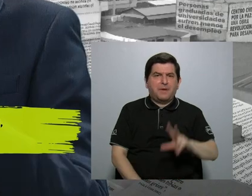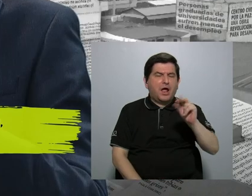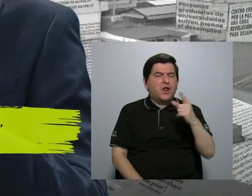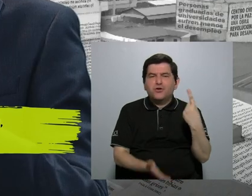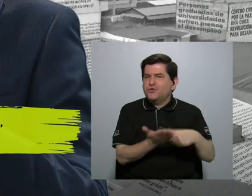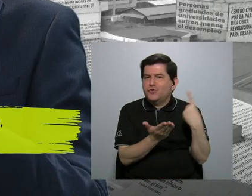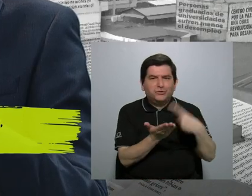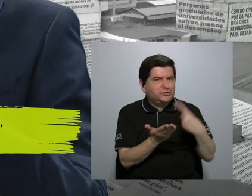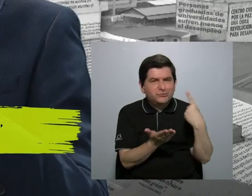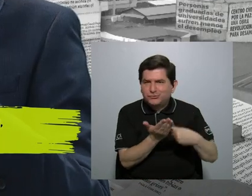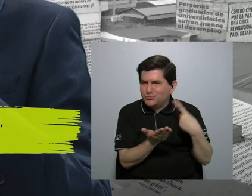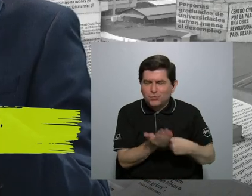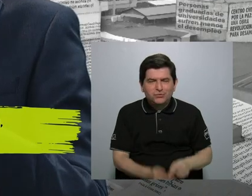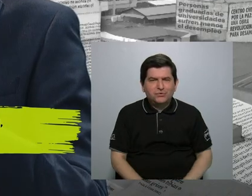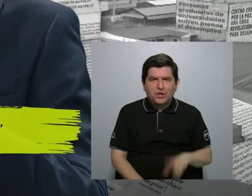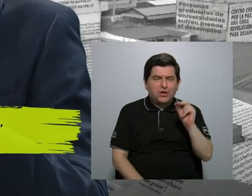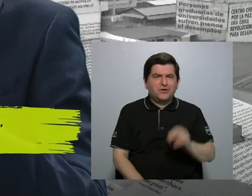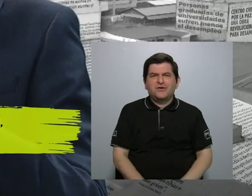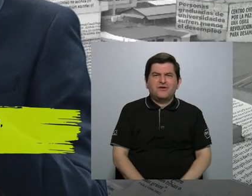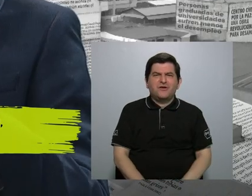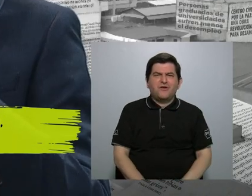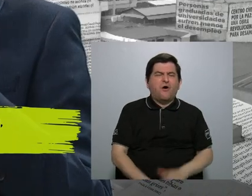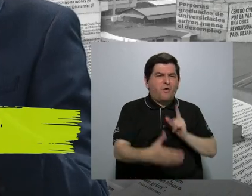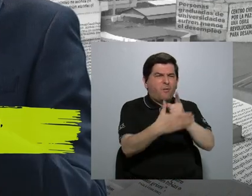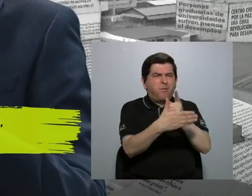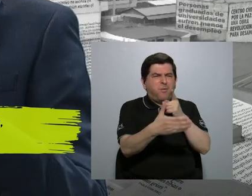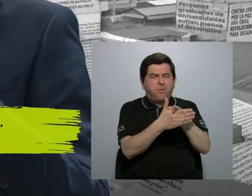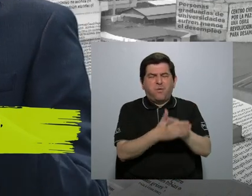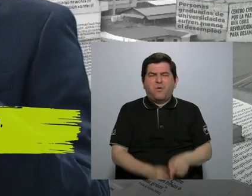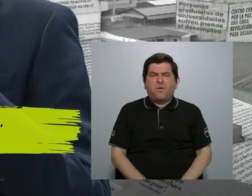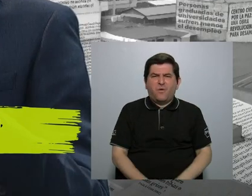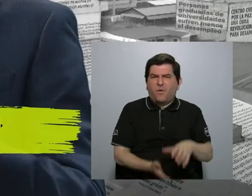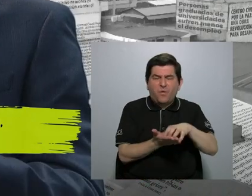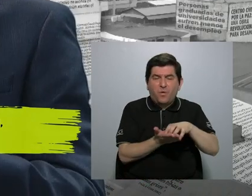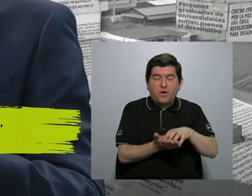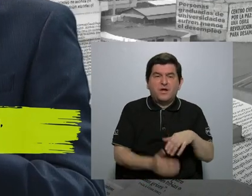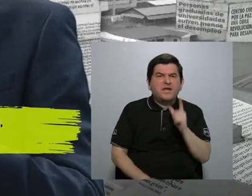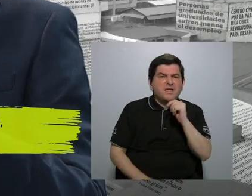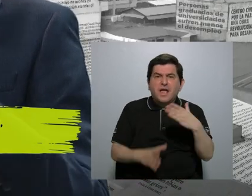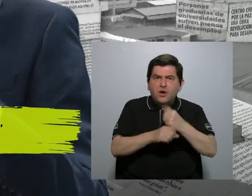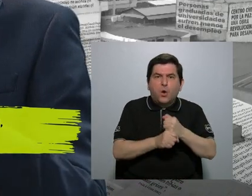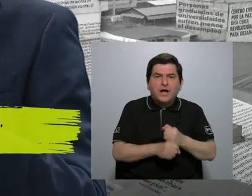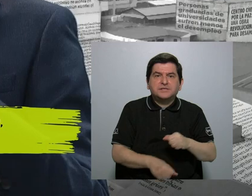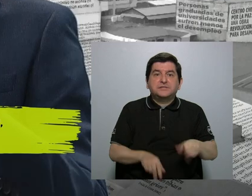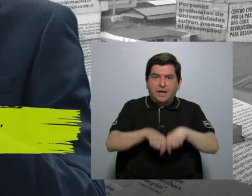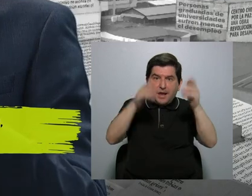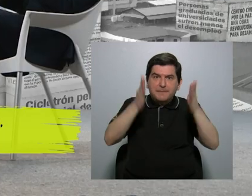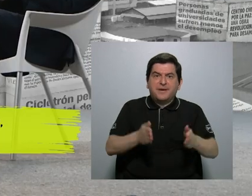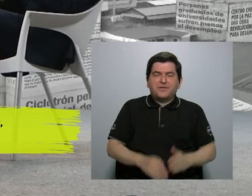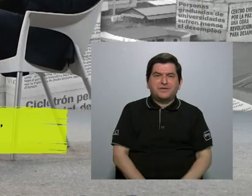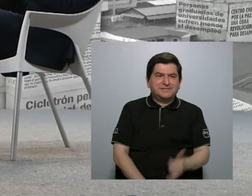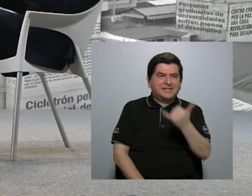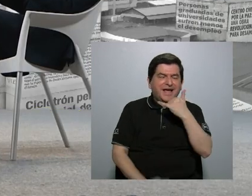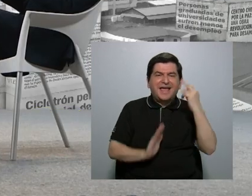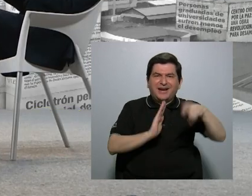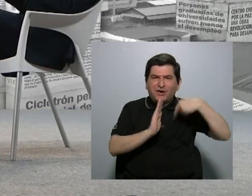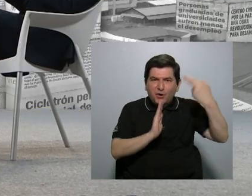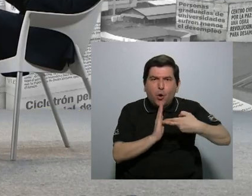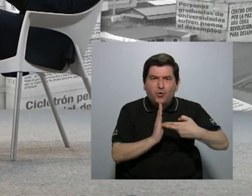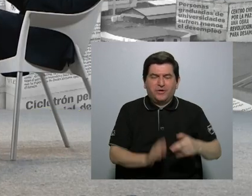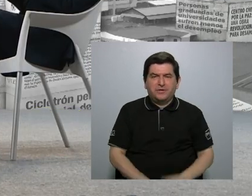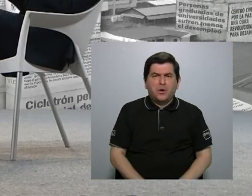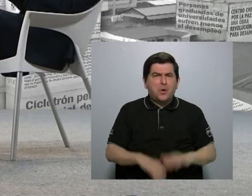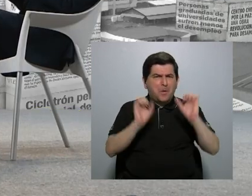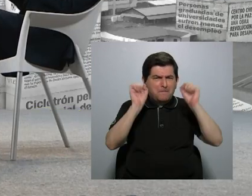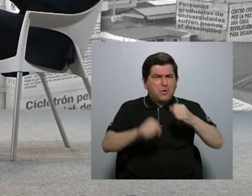discutir, no a increpar, no a cuestionar. El que cuestiona es el periodista. Creo que hay una equivocación de los roles. Inclusive,